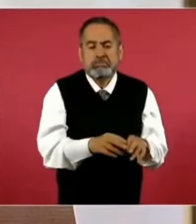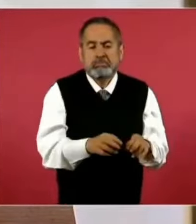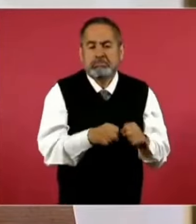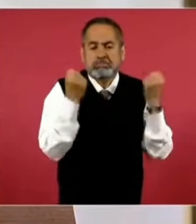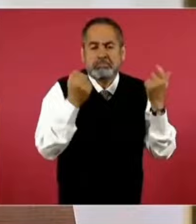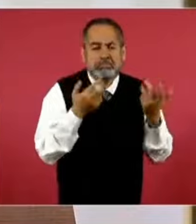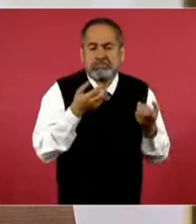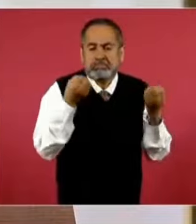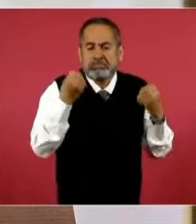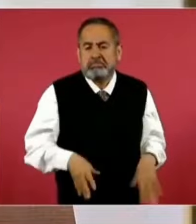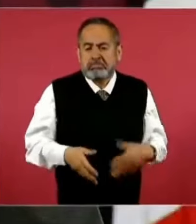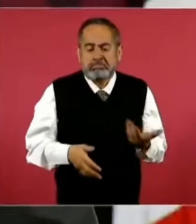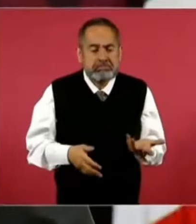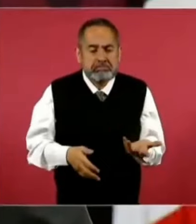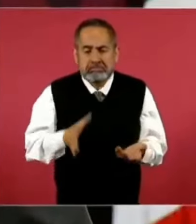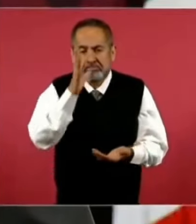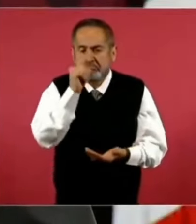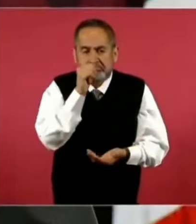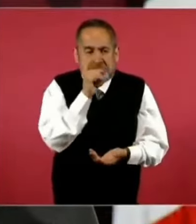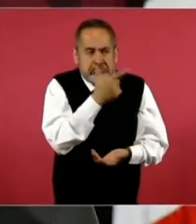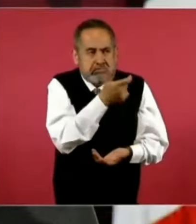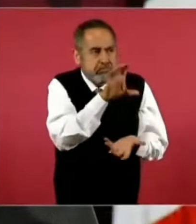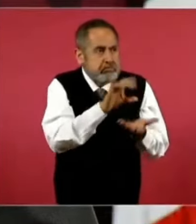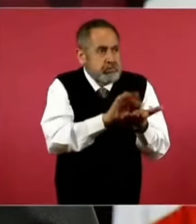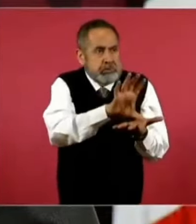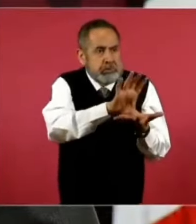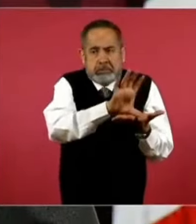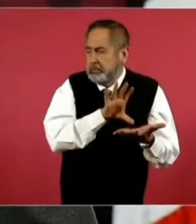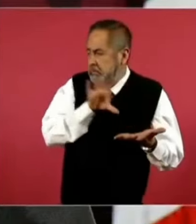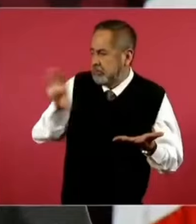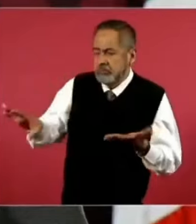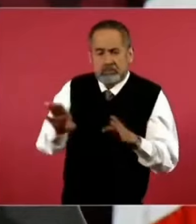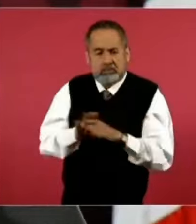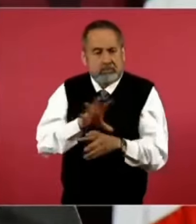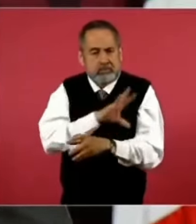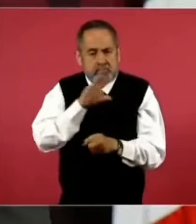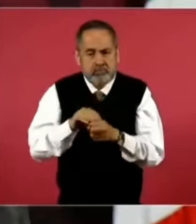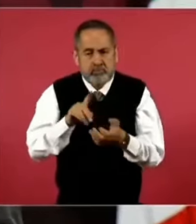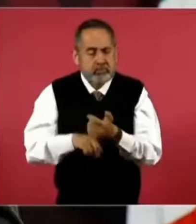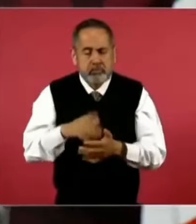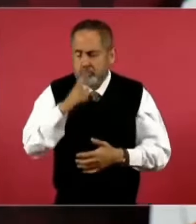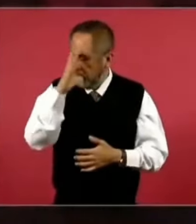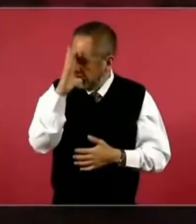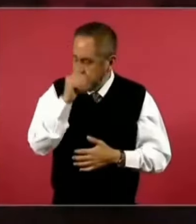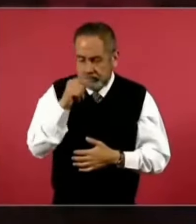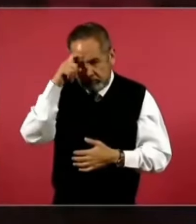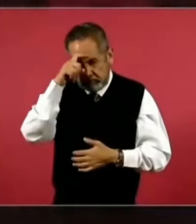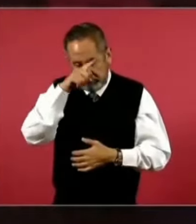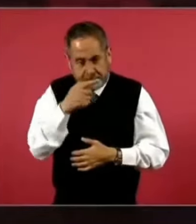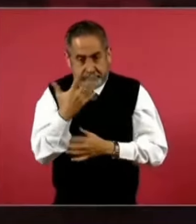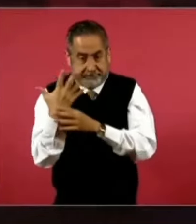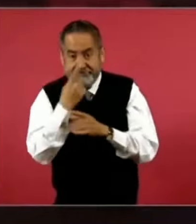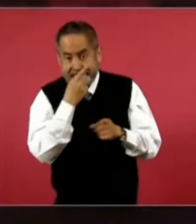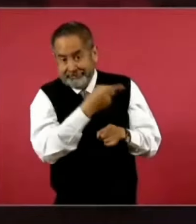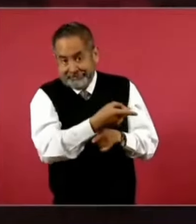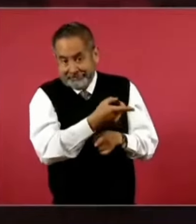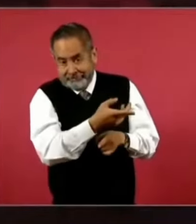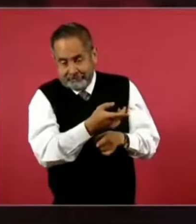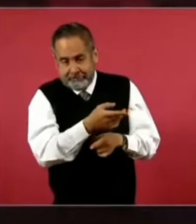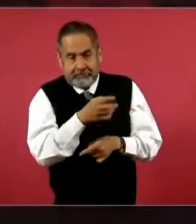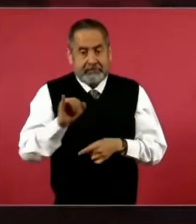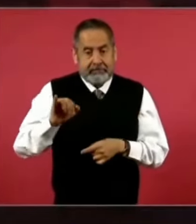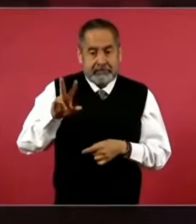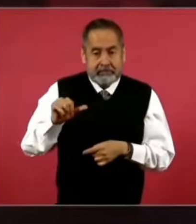que implica la entrega del